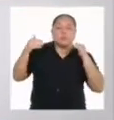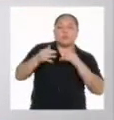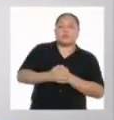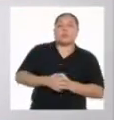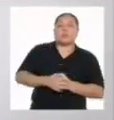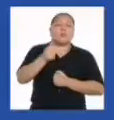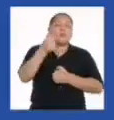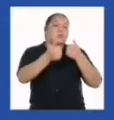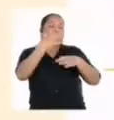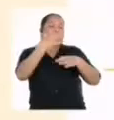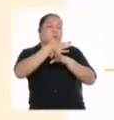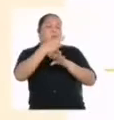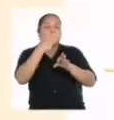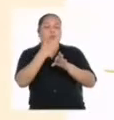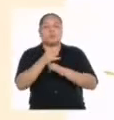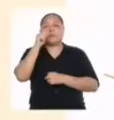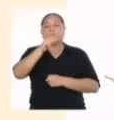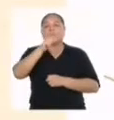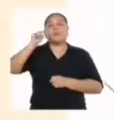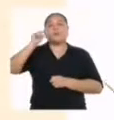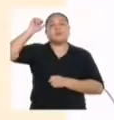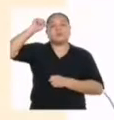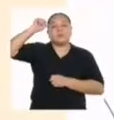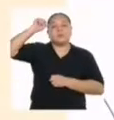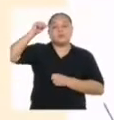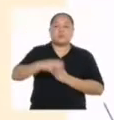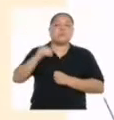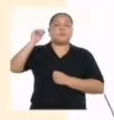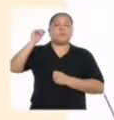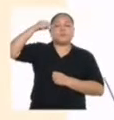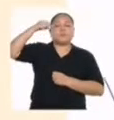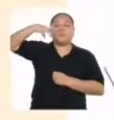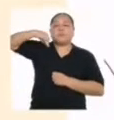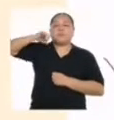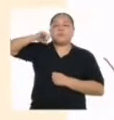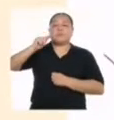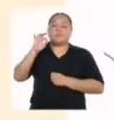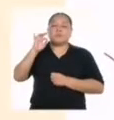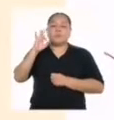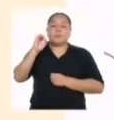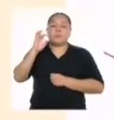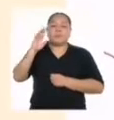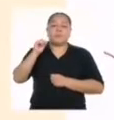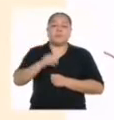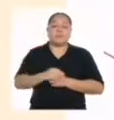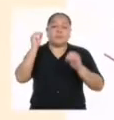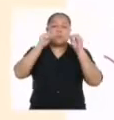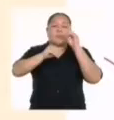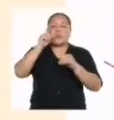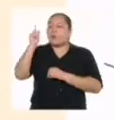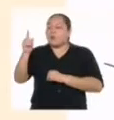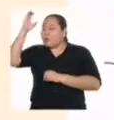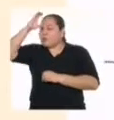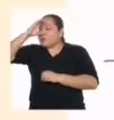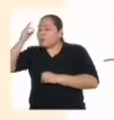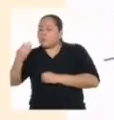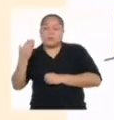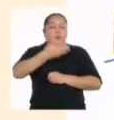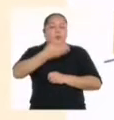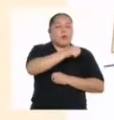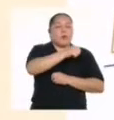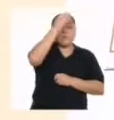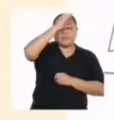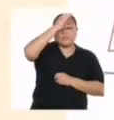literarias recuerdas? Recuerdo la metáfora, que consiste en atribuirle el significado de un concepto a otro, donde se